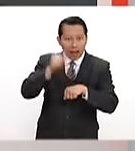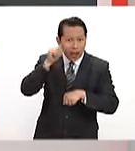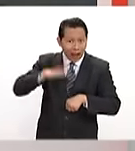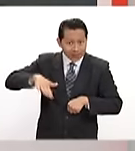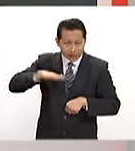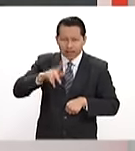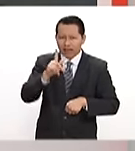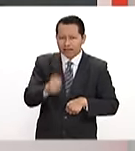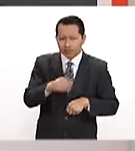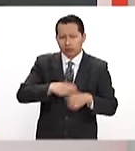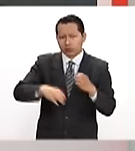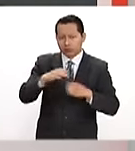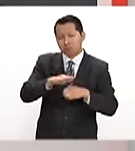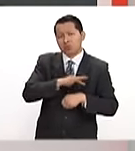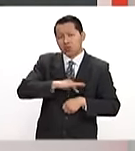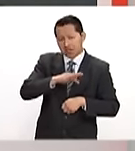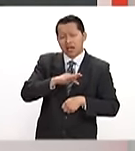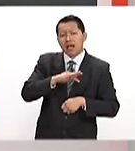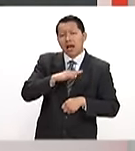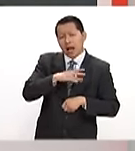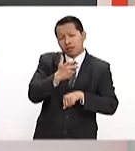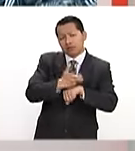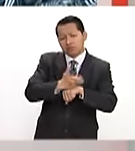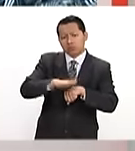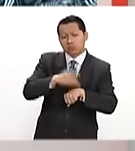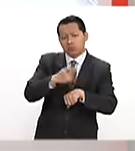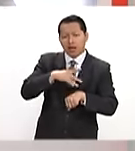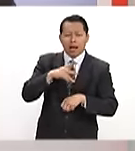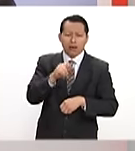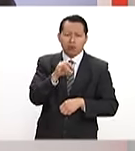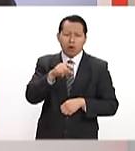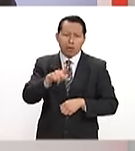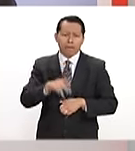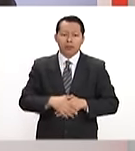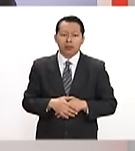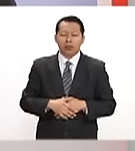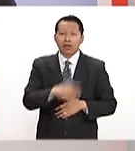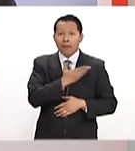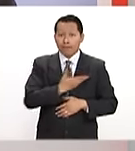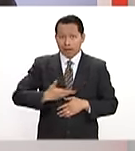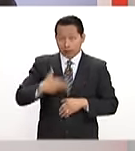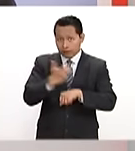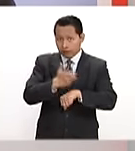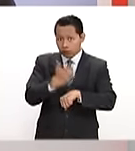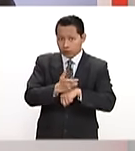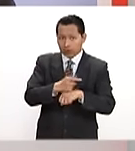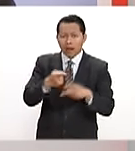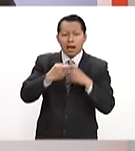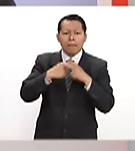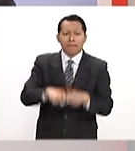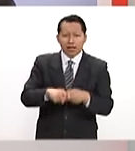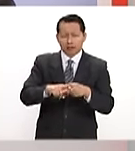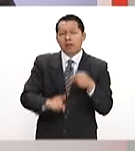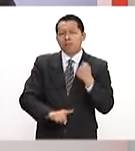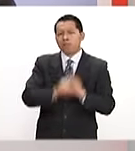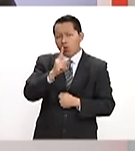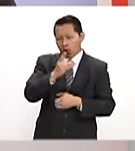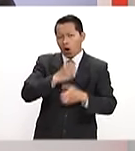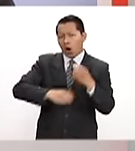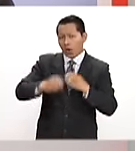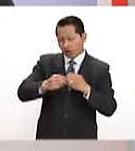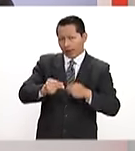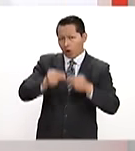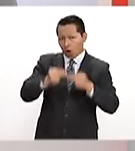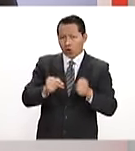comercial que Estados Unidos dejaría por políticas de Trump. Si el presidente estadounidense empieza un conflicto comercial con los